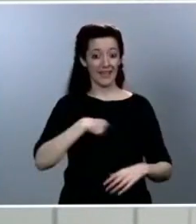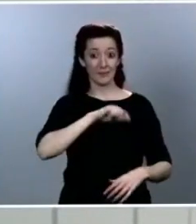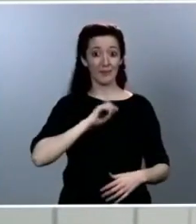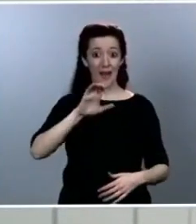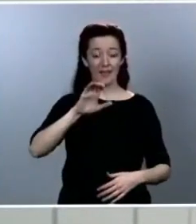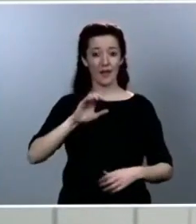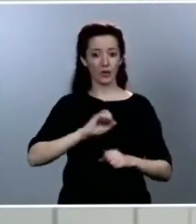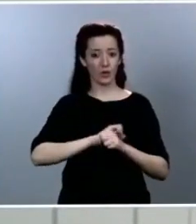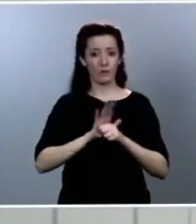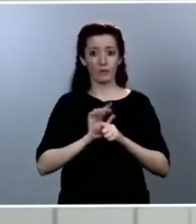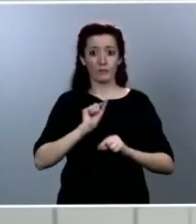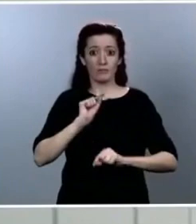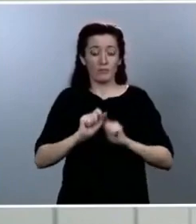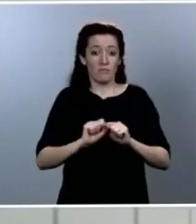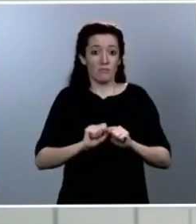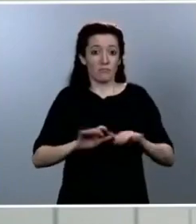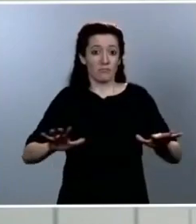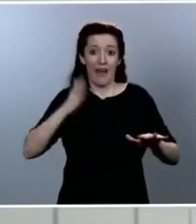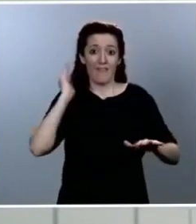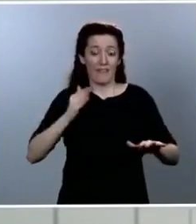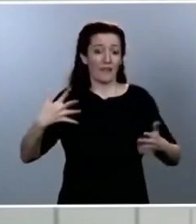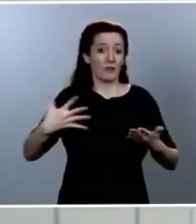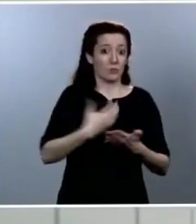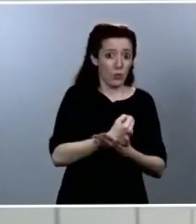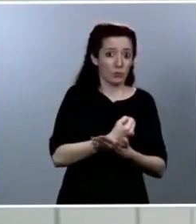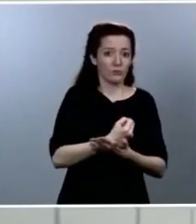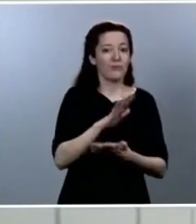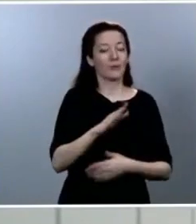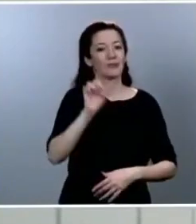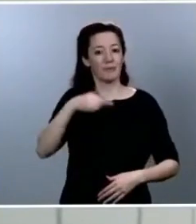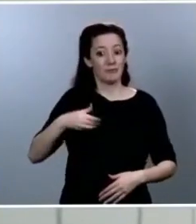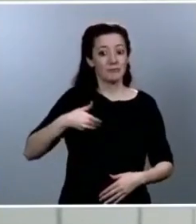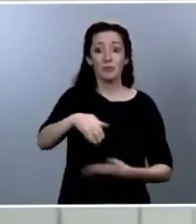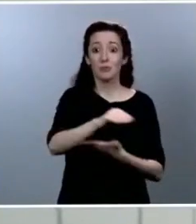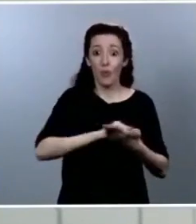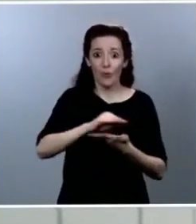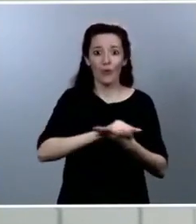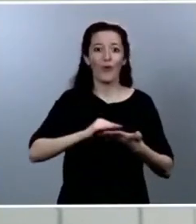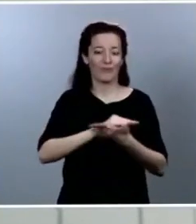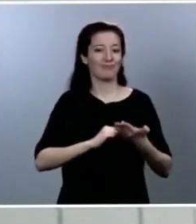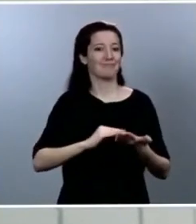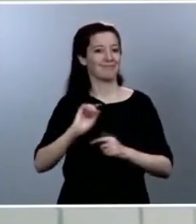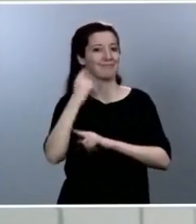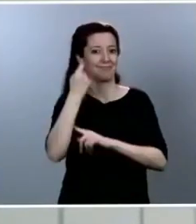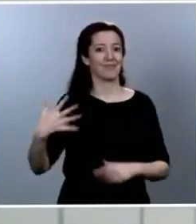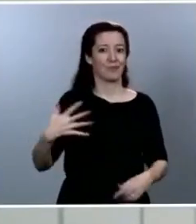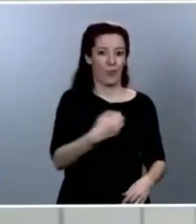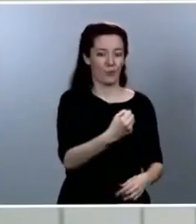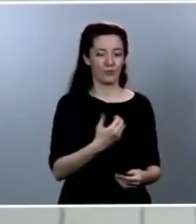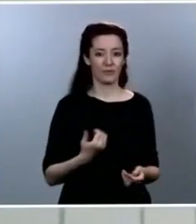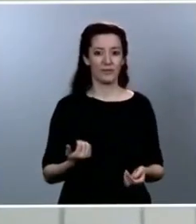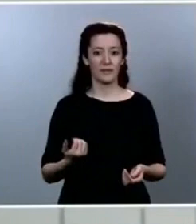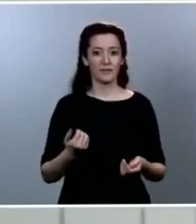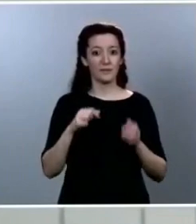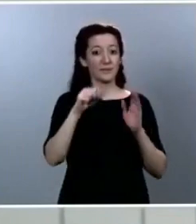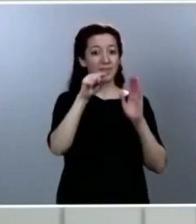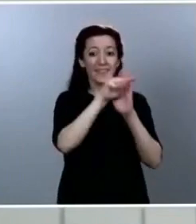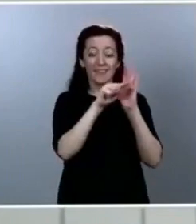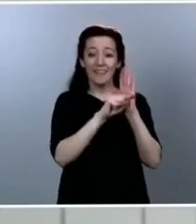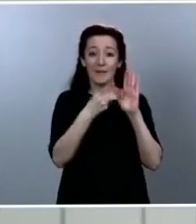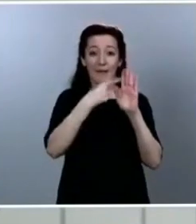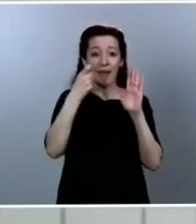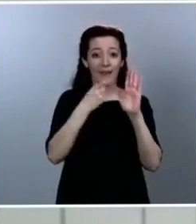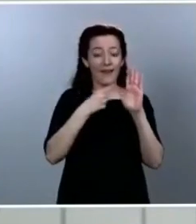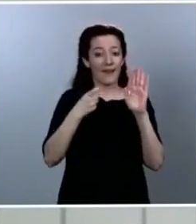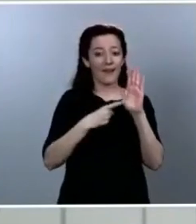y saldremos juntos como país. La desescalada será, tiene que serlo necesariamente, en equipo. Lo haremos a